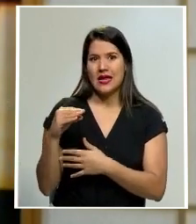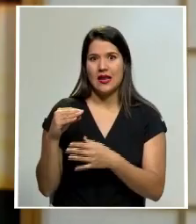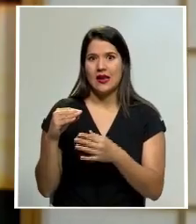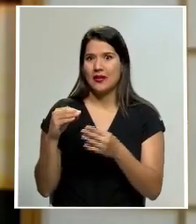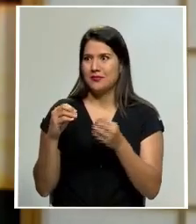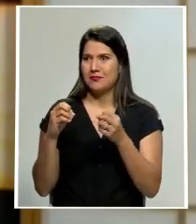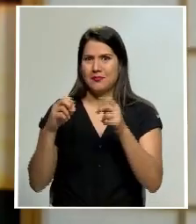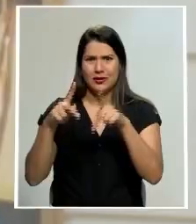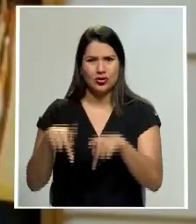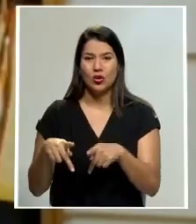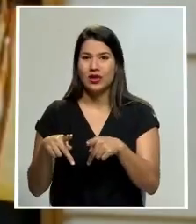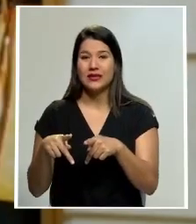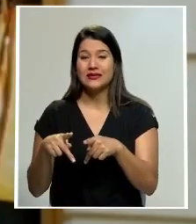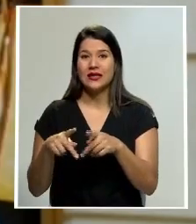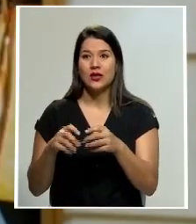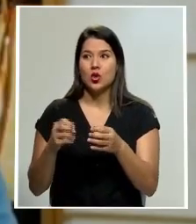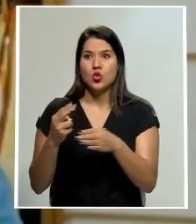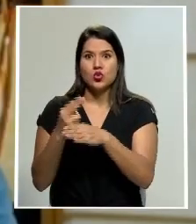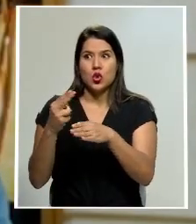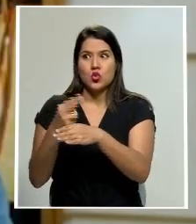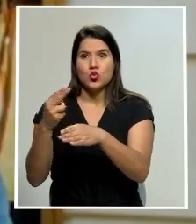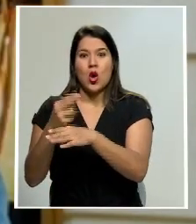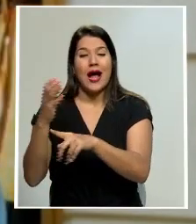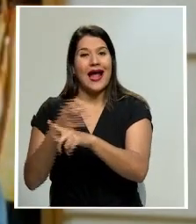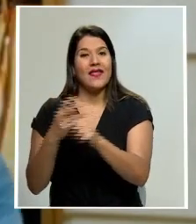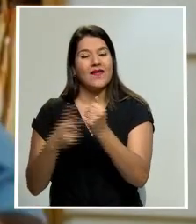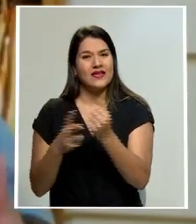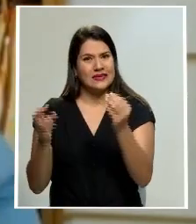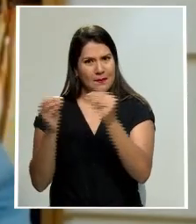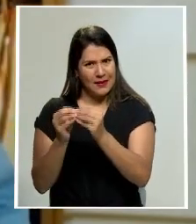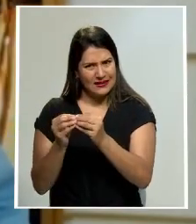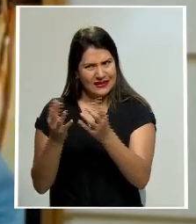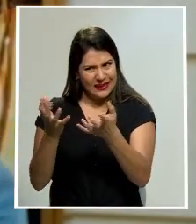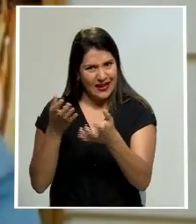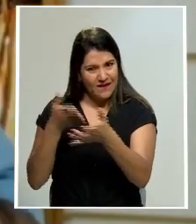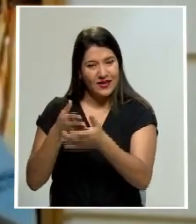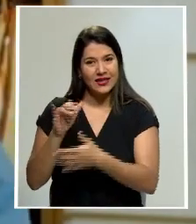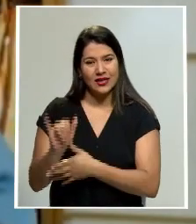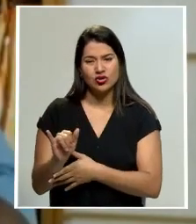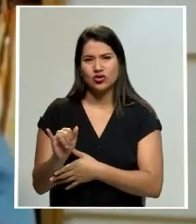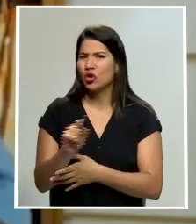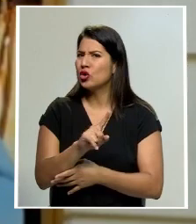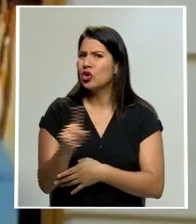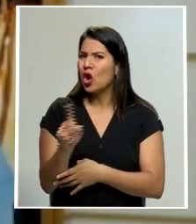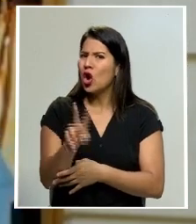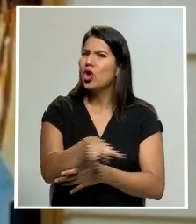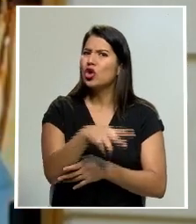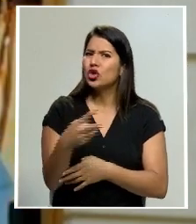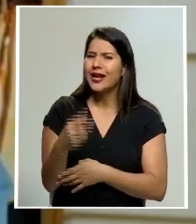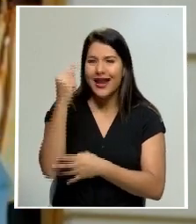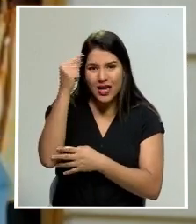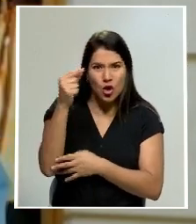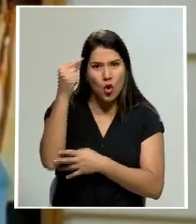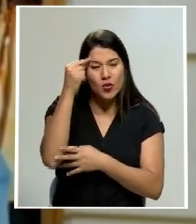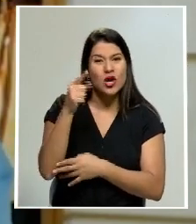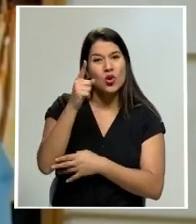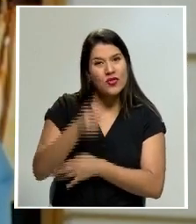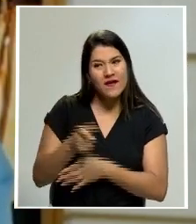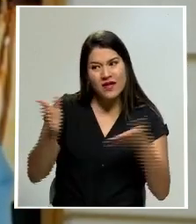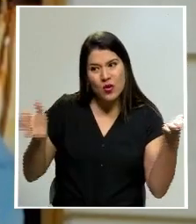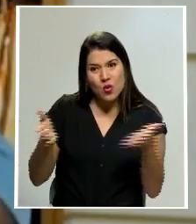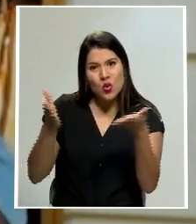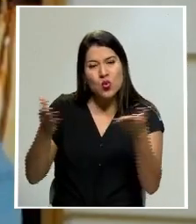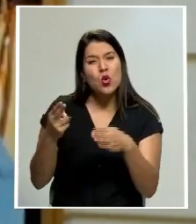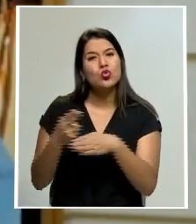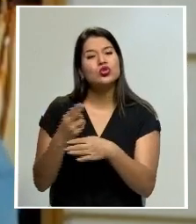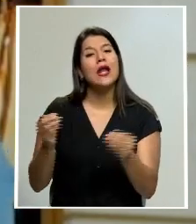2019. Más bien consideramos que el gobierno de la República debe promover de manera más fuerte el uso de SINPE móvil y